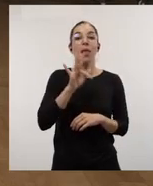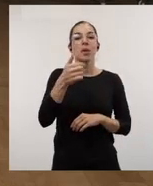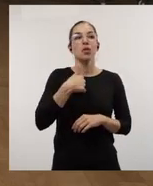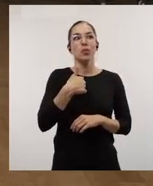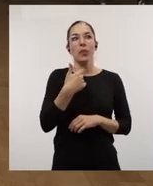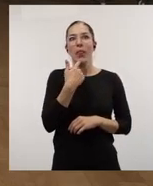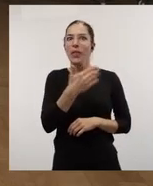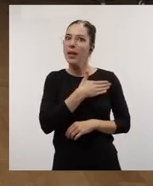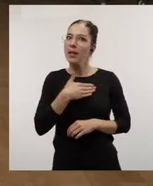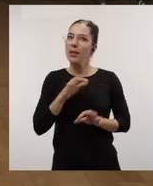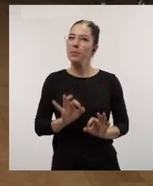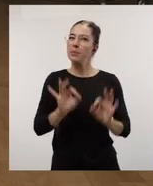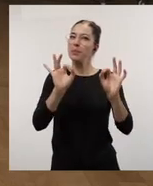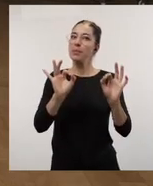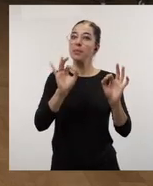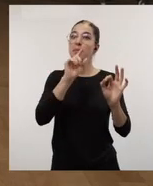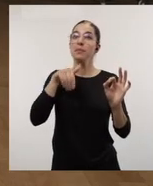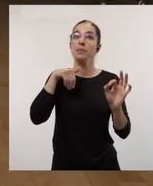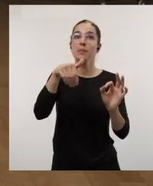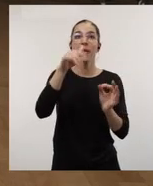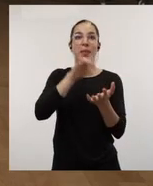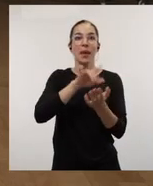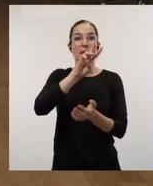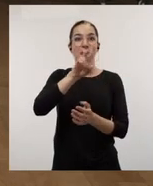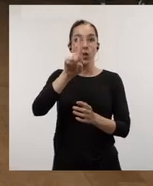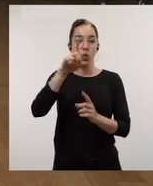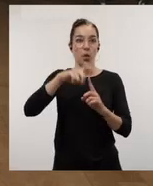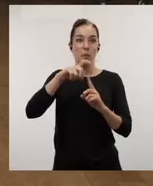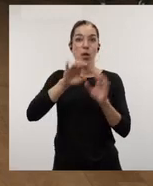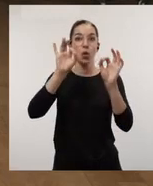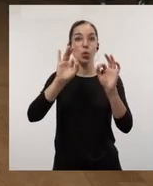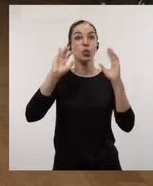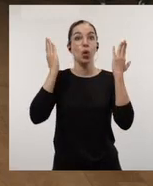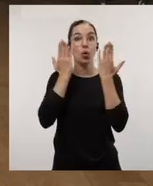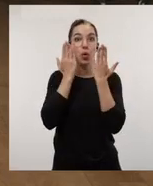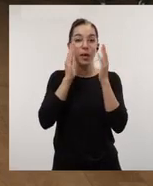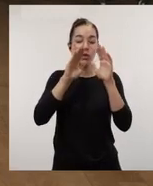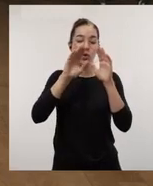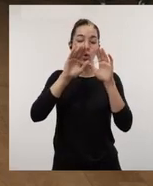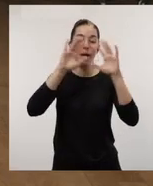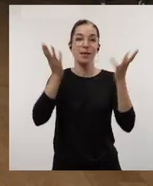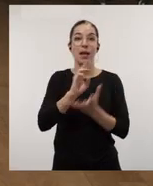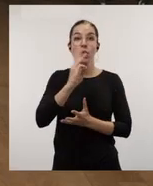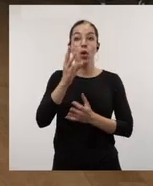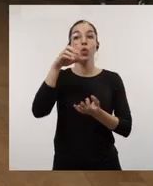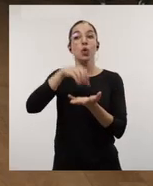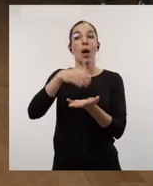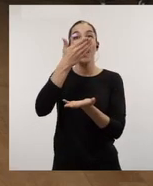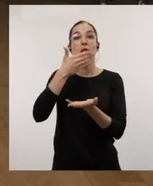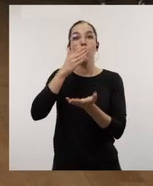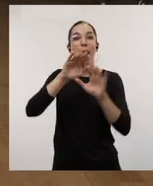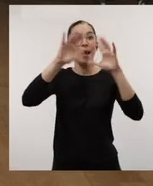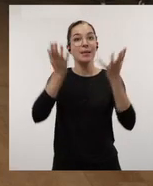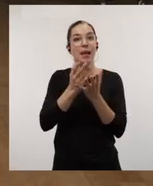me gustaría recalcar que el próximo día 31 de mayo, en el seno del tercer congreso internacional que va a celebrar la Escuela